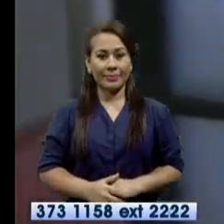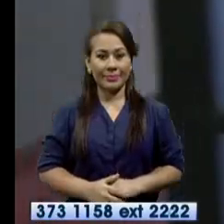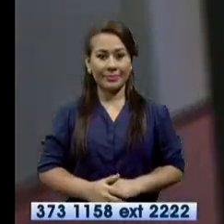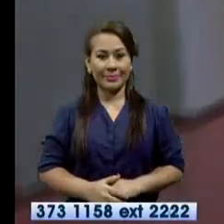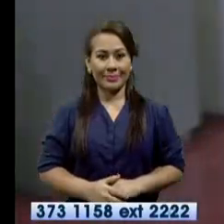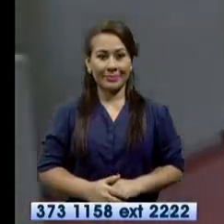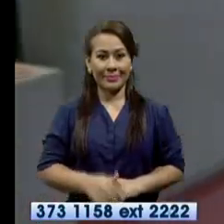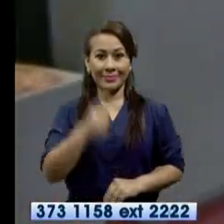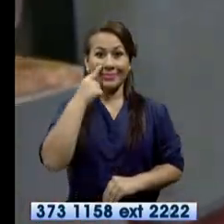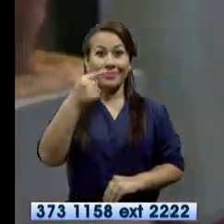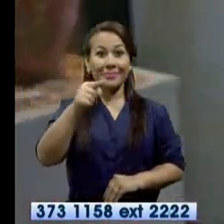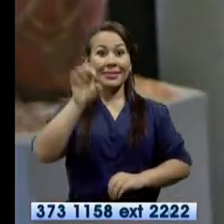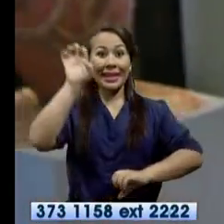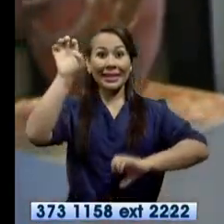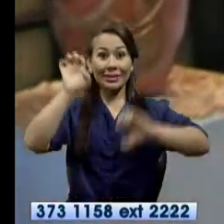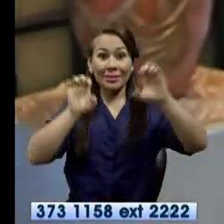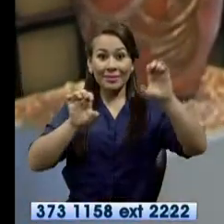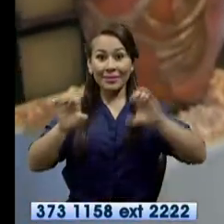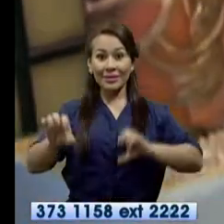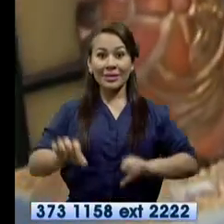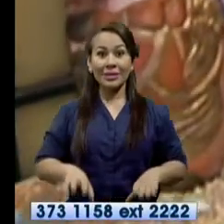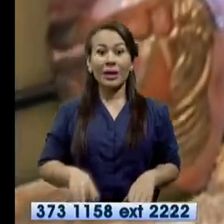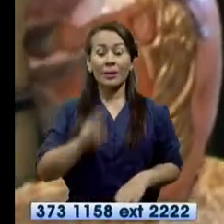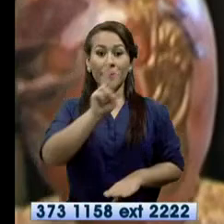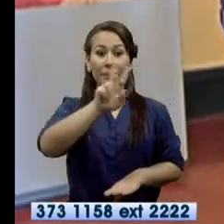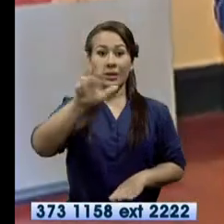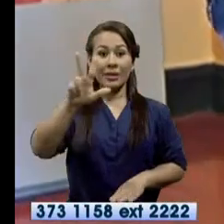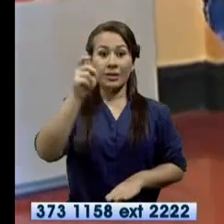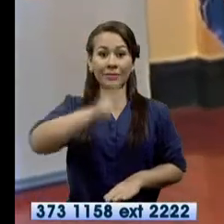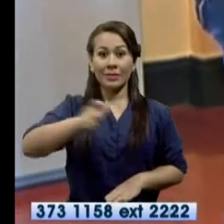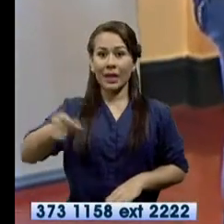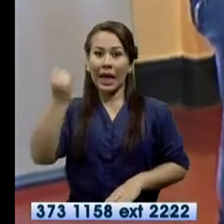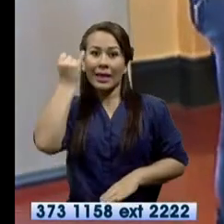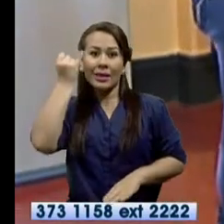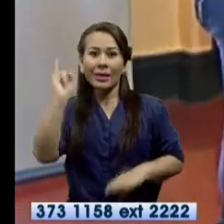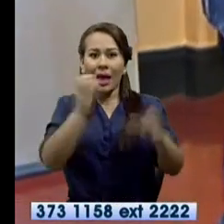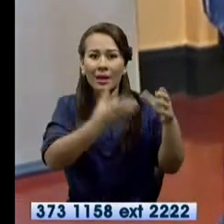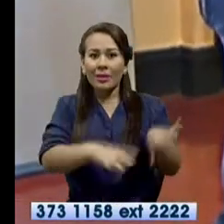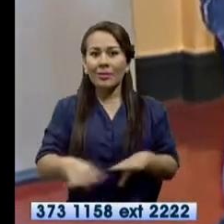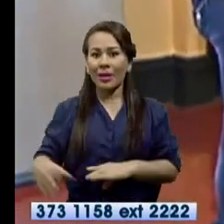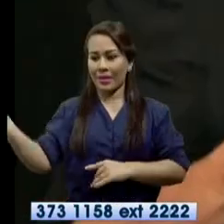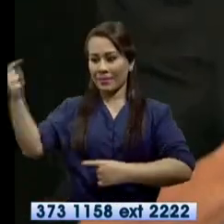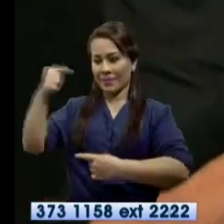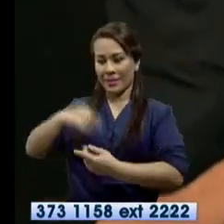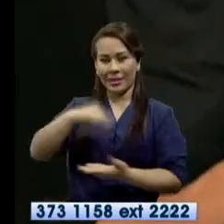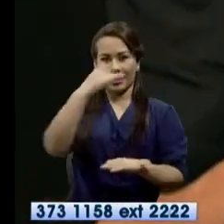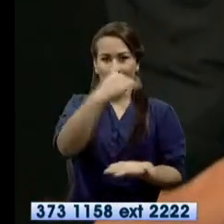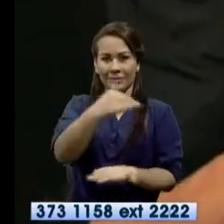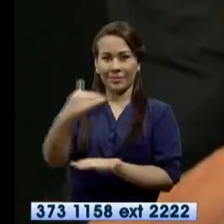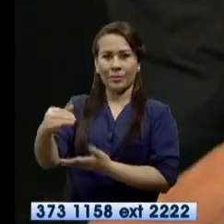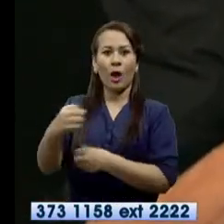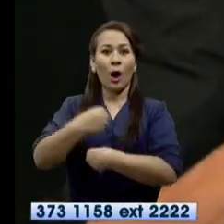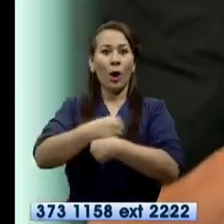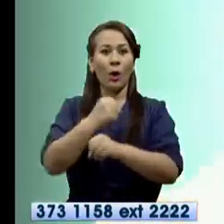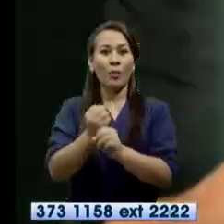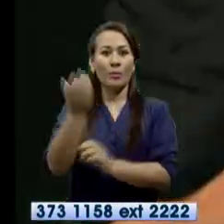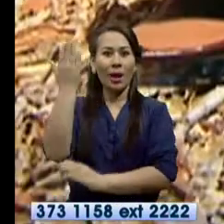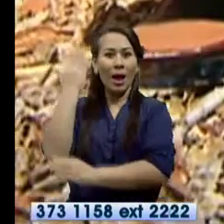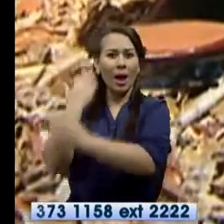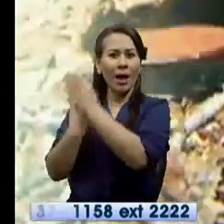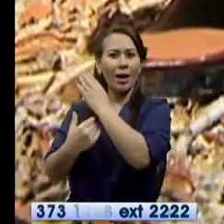Una exposición poco común. Veintitrés personas se organizaron y decidieron traer a la actualidad obras que nuestros